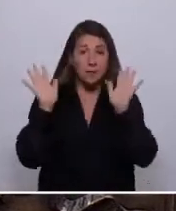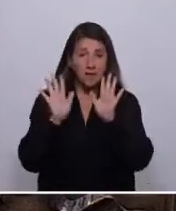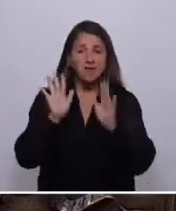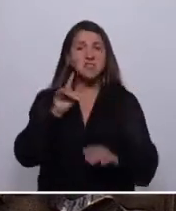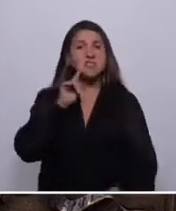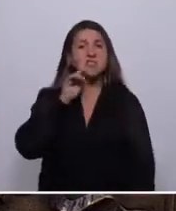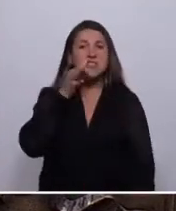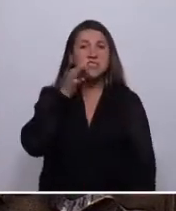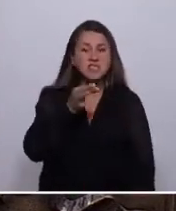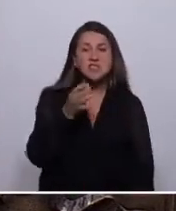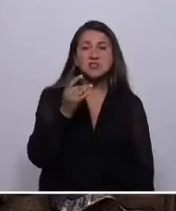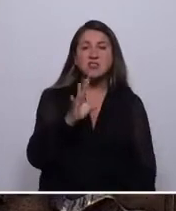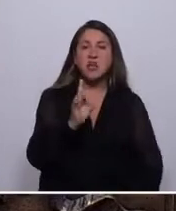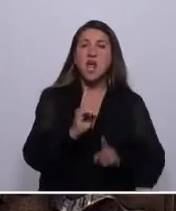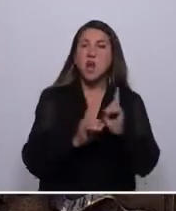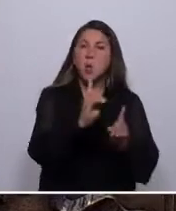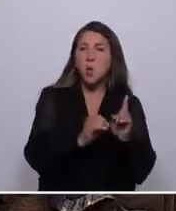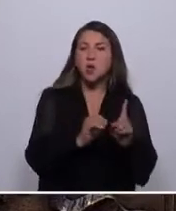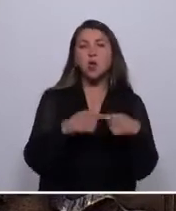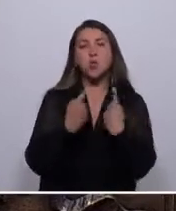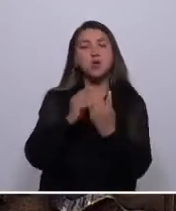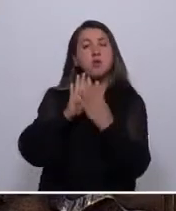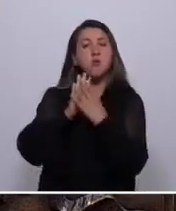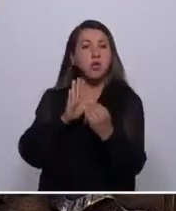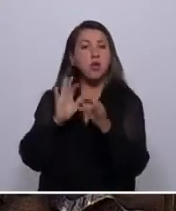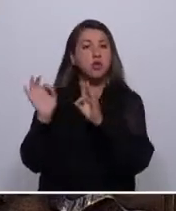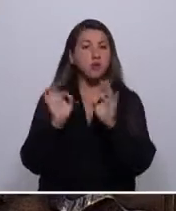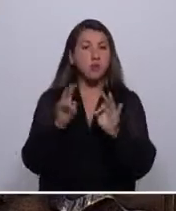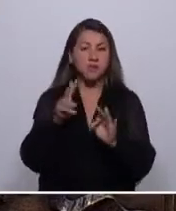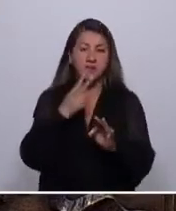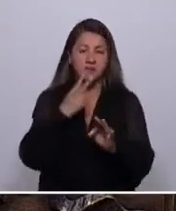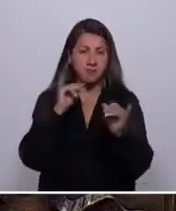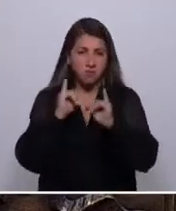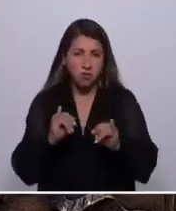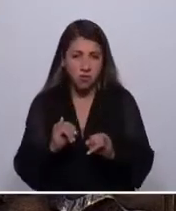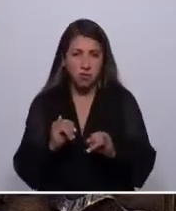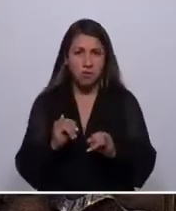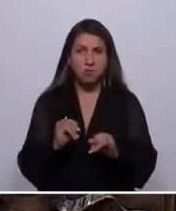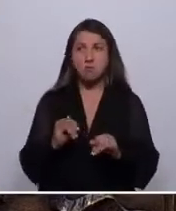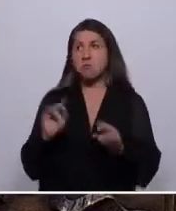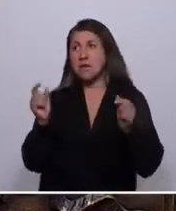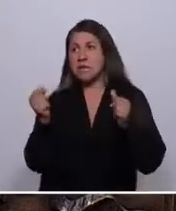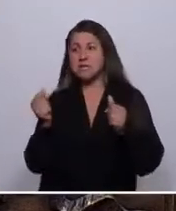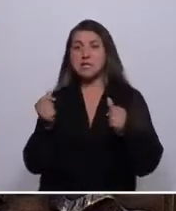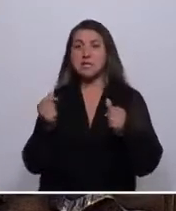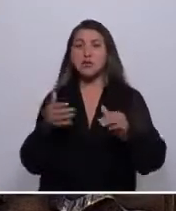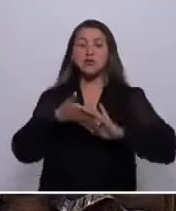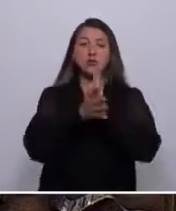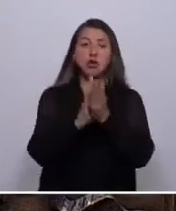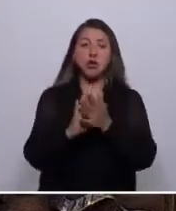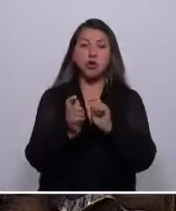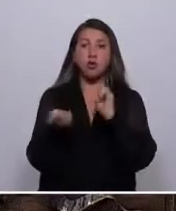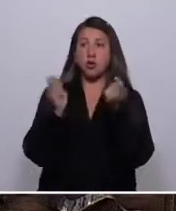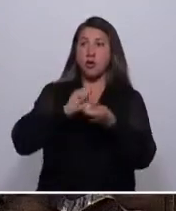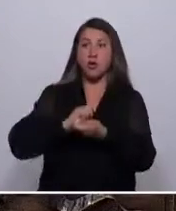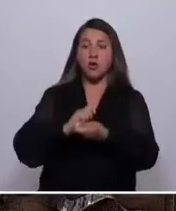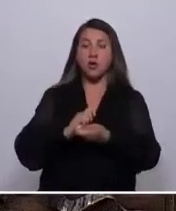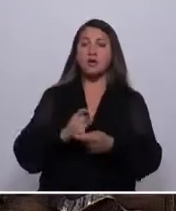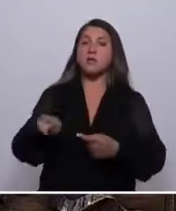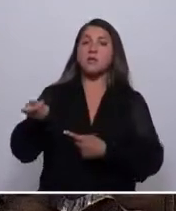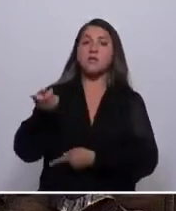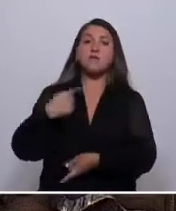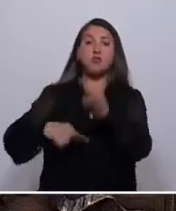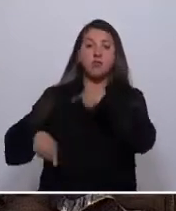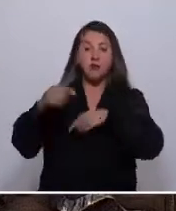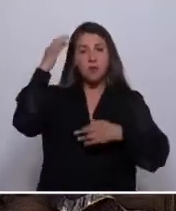refieren a prohibiciones sobre nuestro modelo normal de vivir. Como si todo se resolviera evolucionando. Como si volviéramos a la época de las